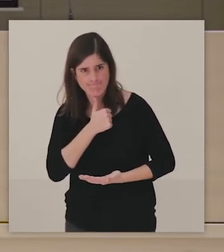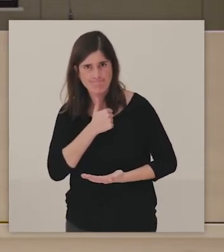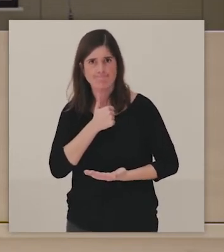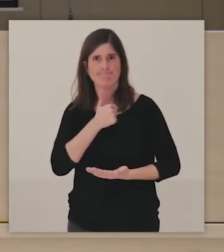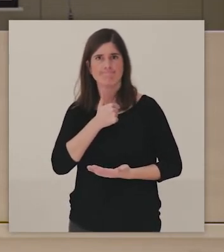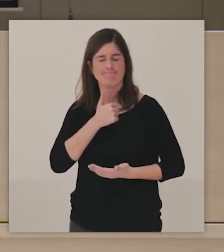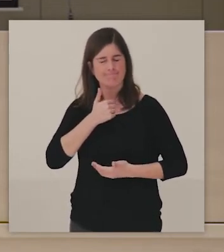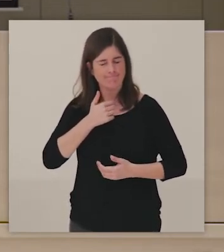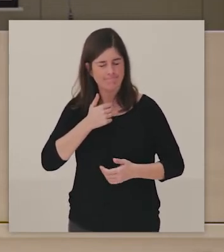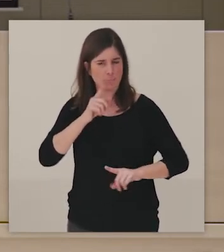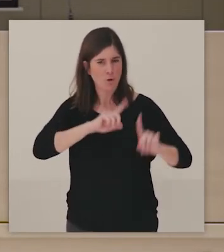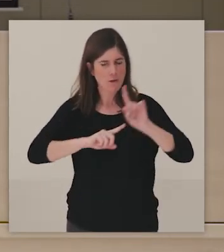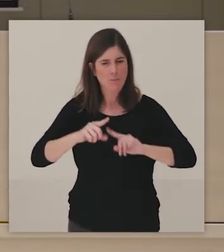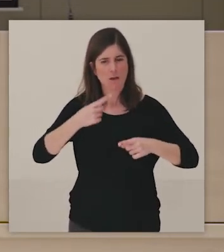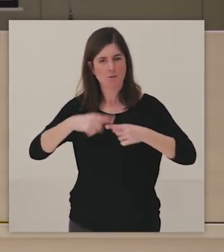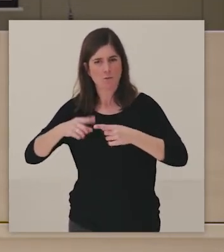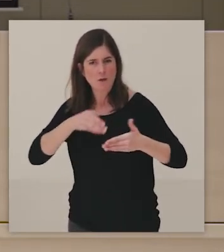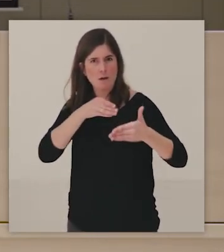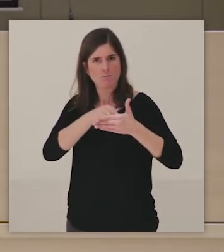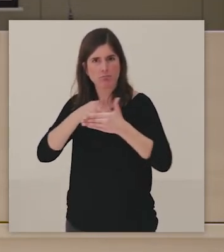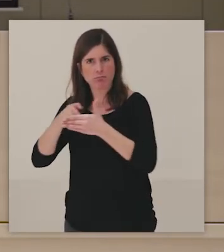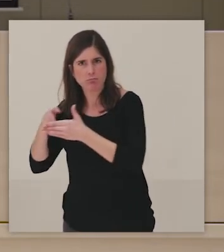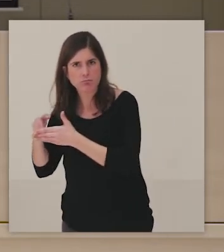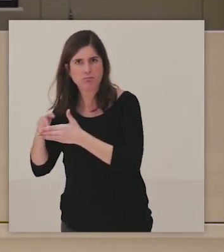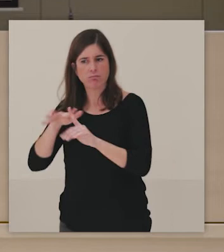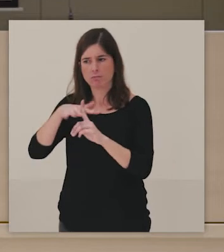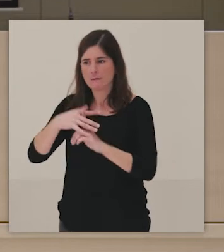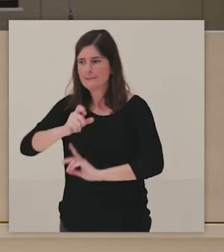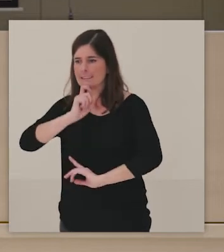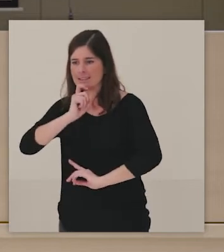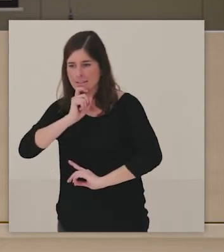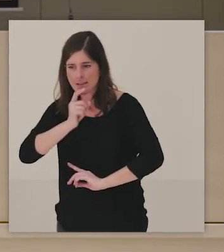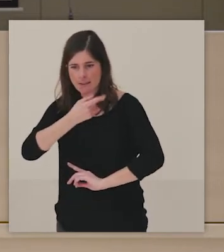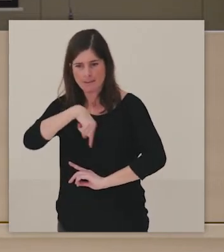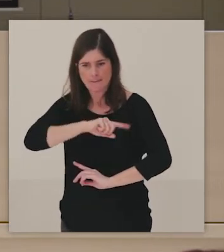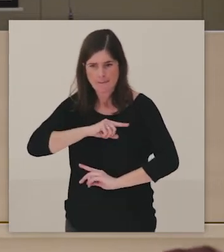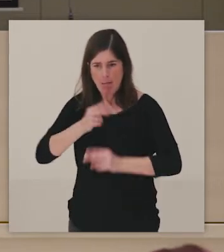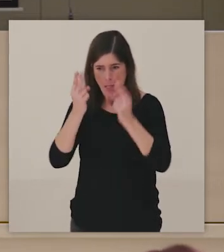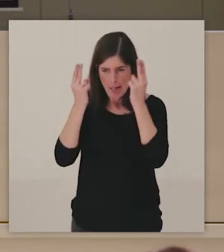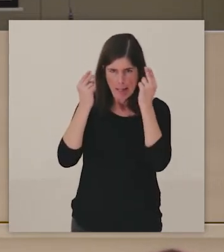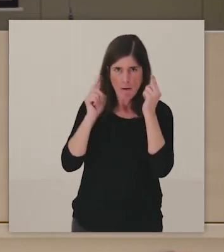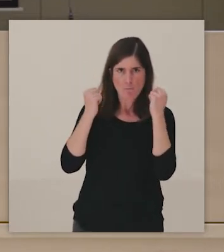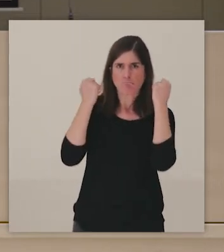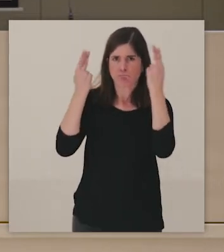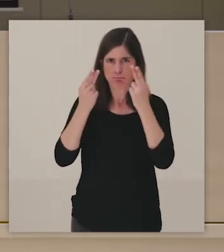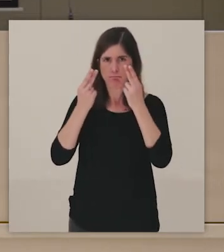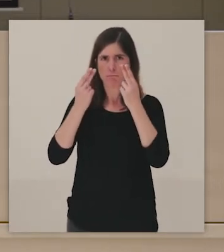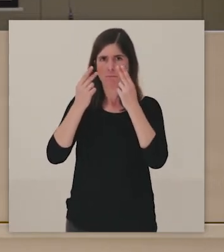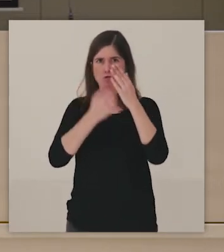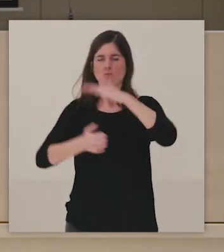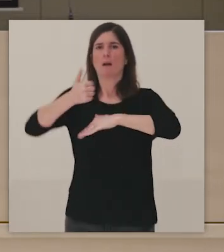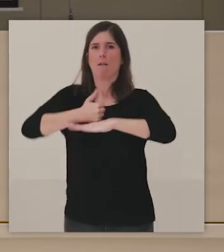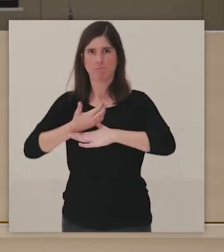resiliencia, creo que ahí seguimos todos. La capacidad de sobreponerse a situaciones complicadas, ¿no?, y entonces, bueno, pues